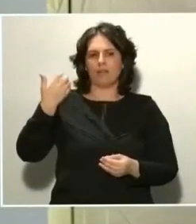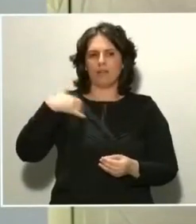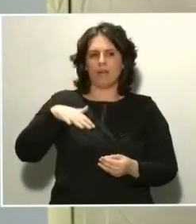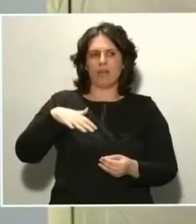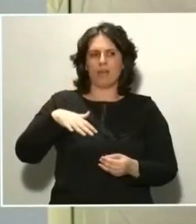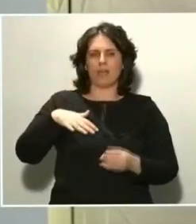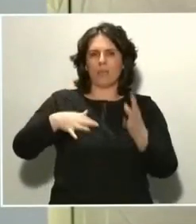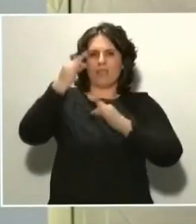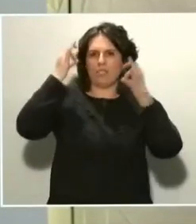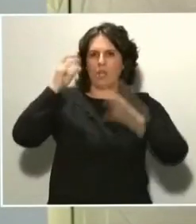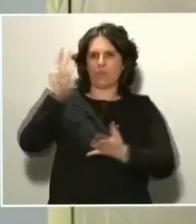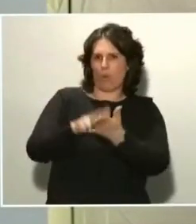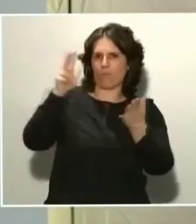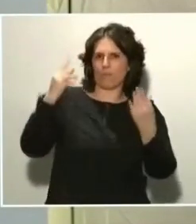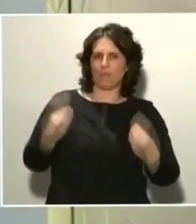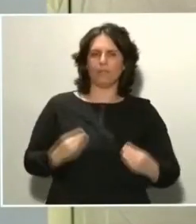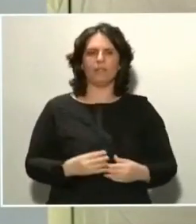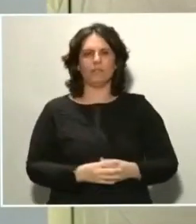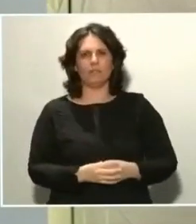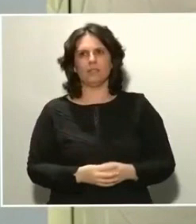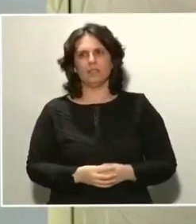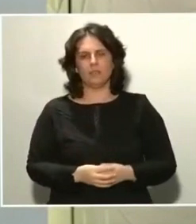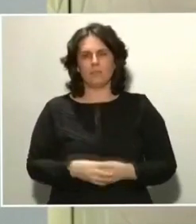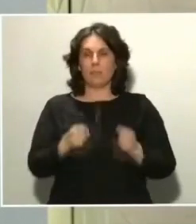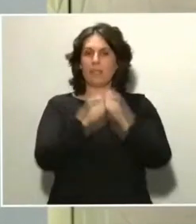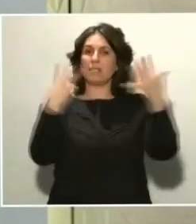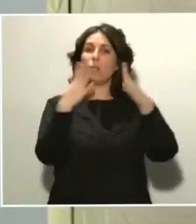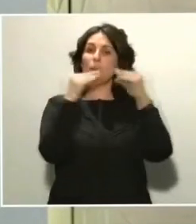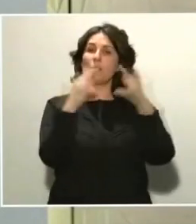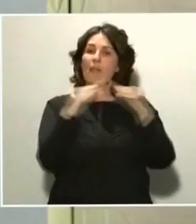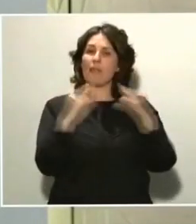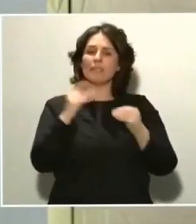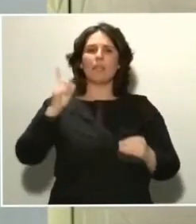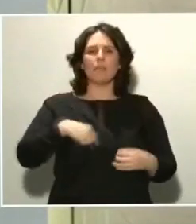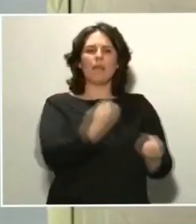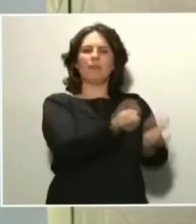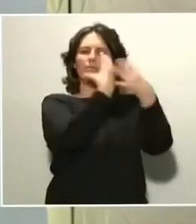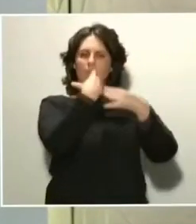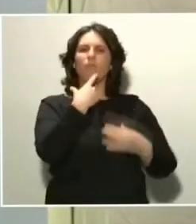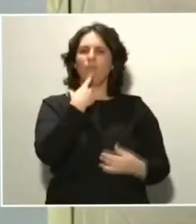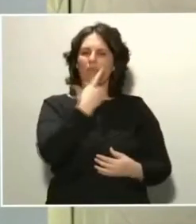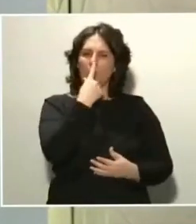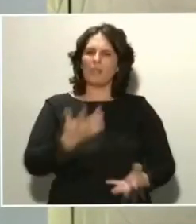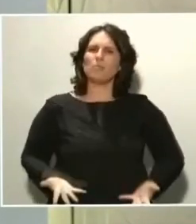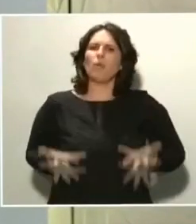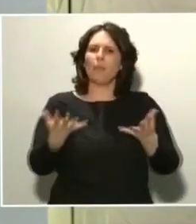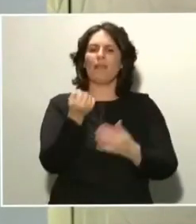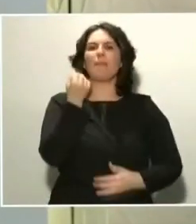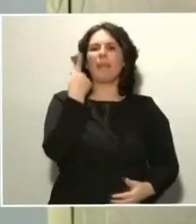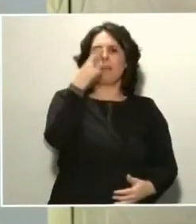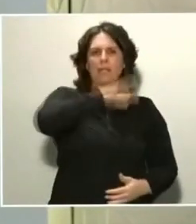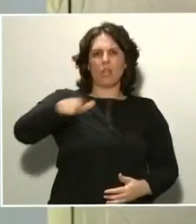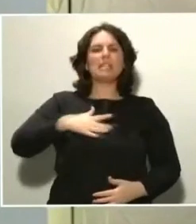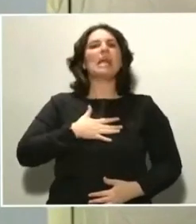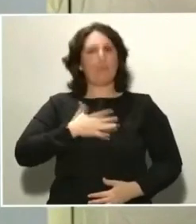En una primera fase, 27 universidades también han comunicado la disponibilidad de casi 1.000 personas capacitadas para